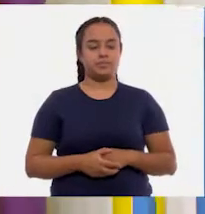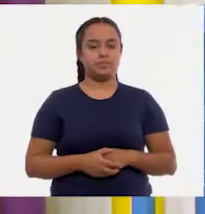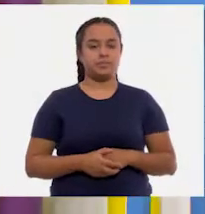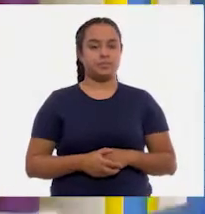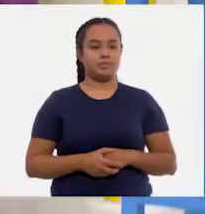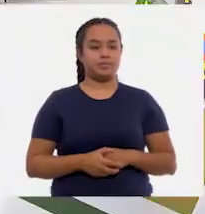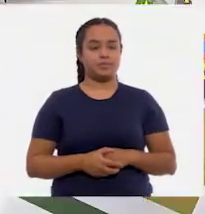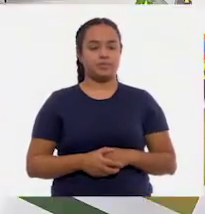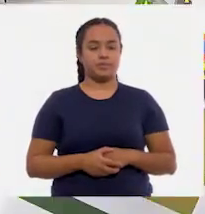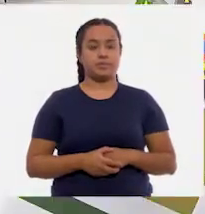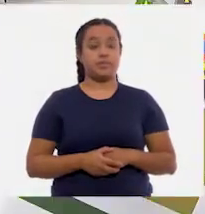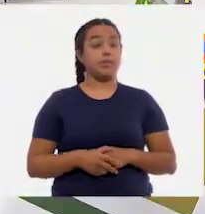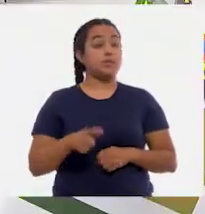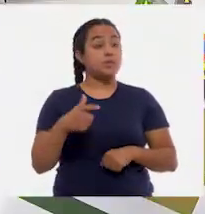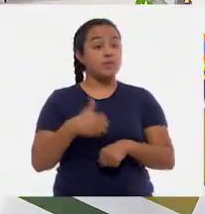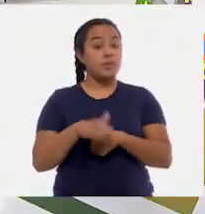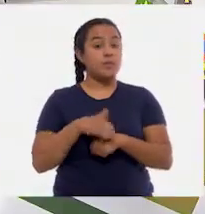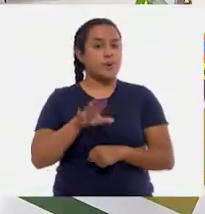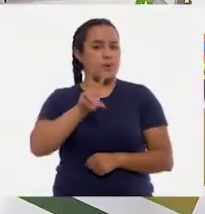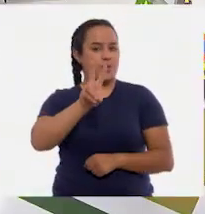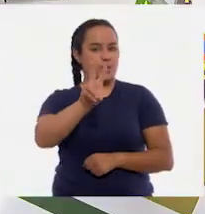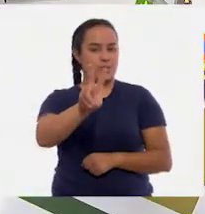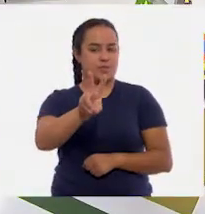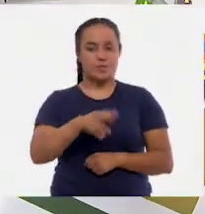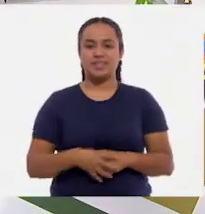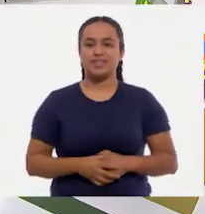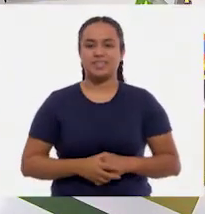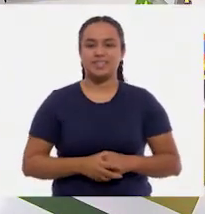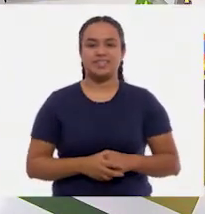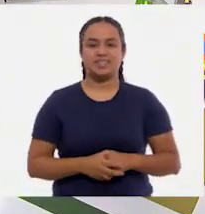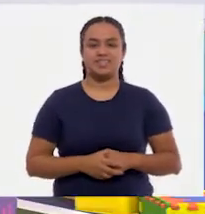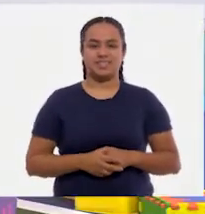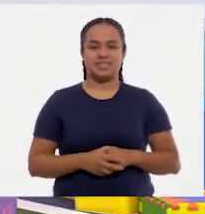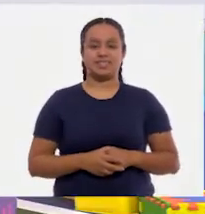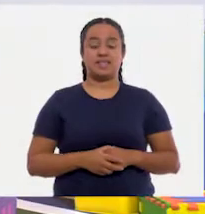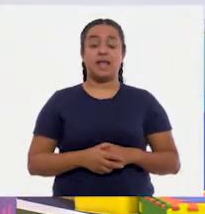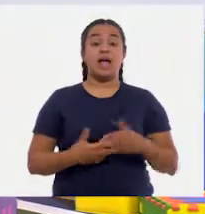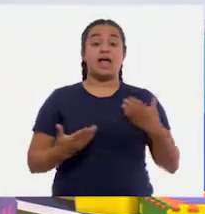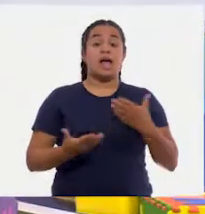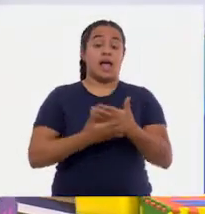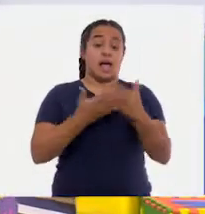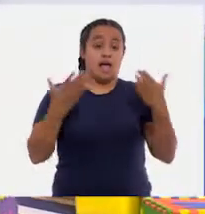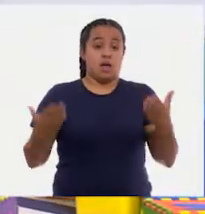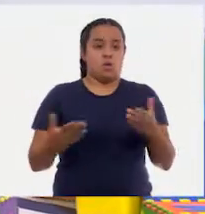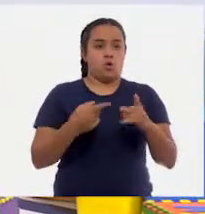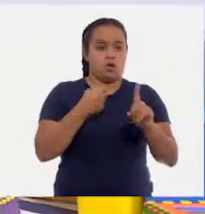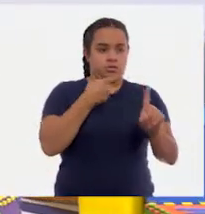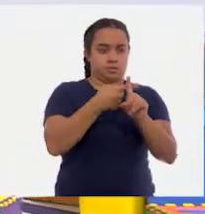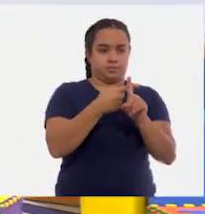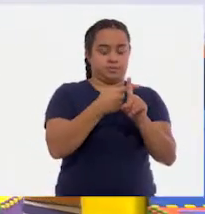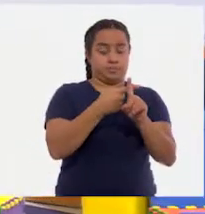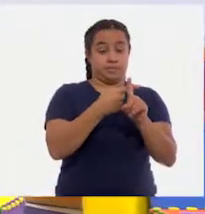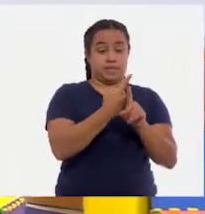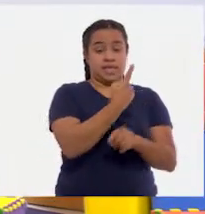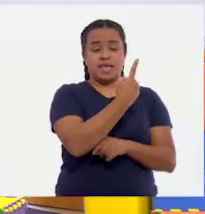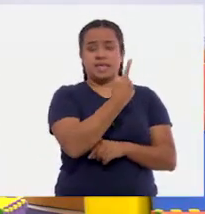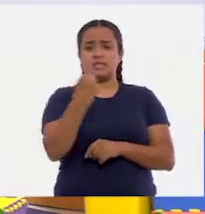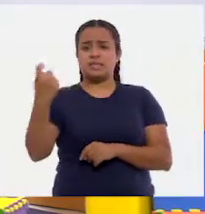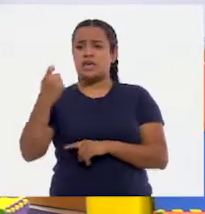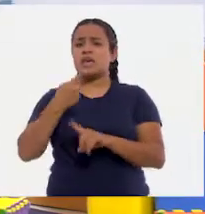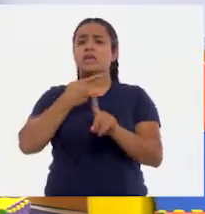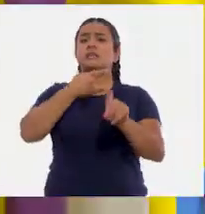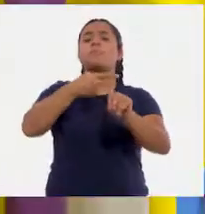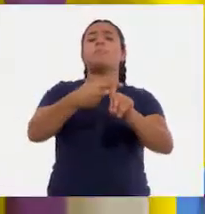Ojalá que caiga un... ¡Ah, dos! Un dos. Ahora vamos a sumarle a cien. ¿Cuánto,